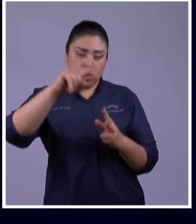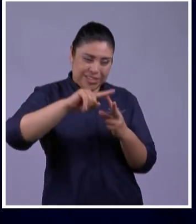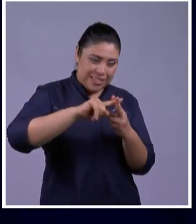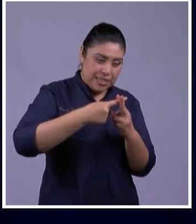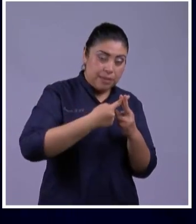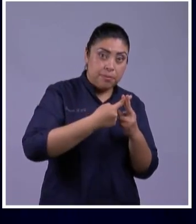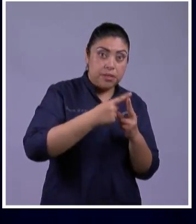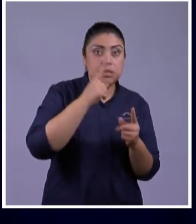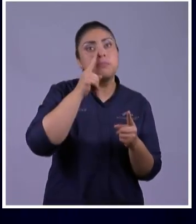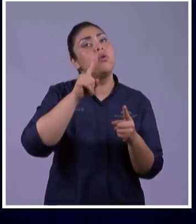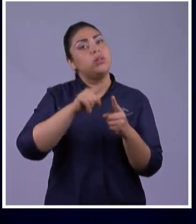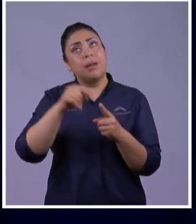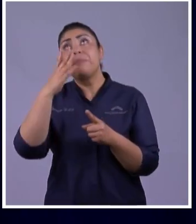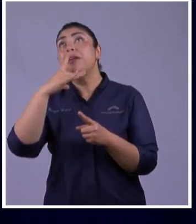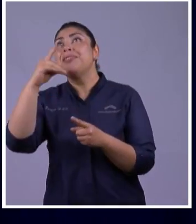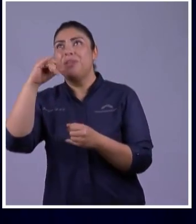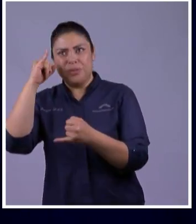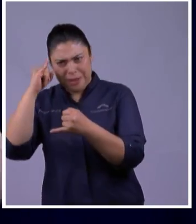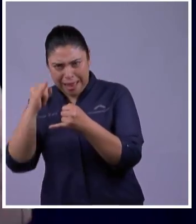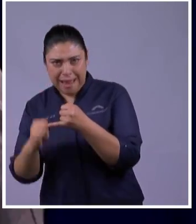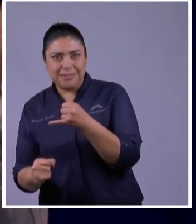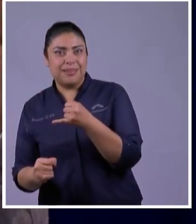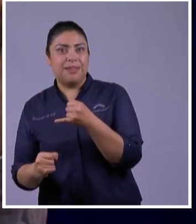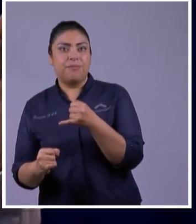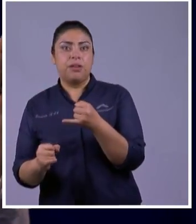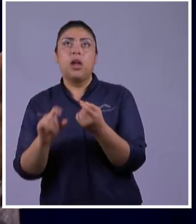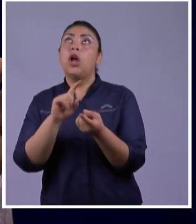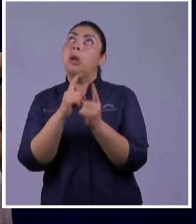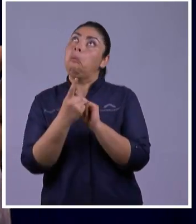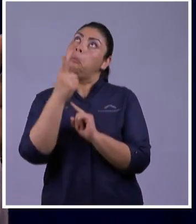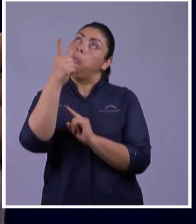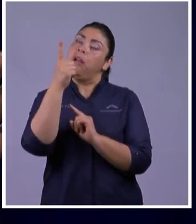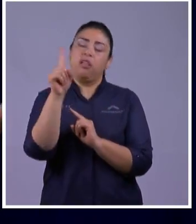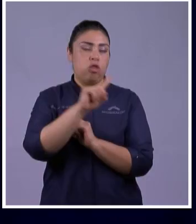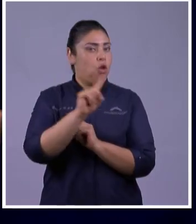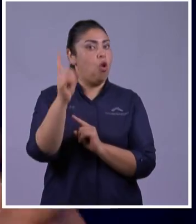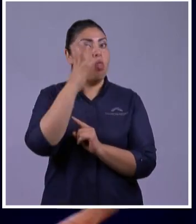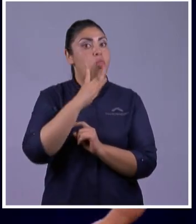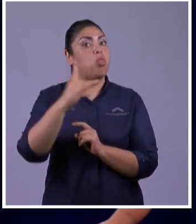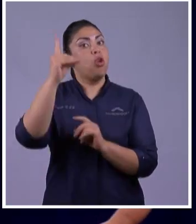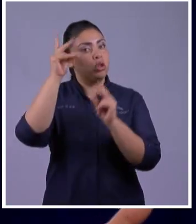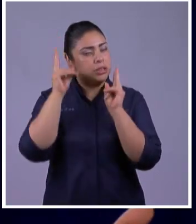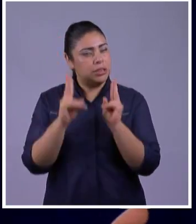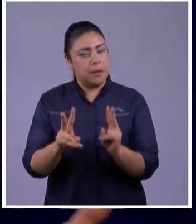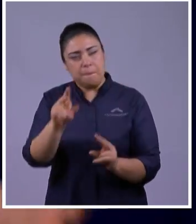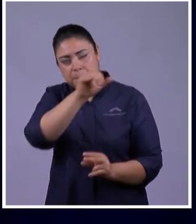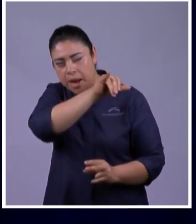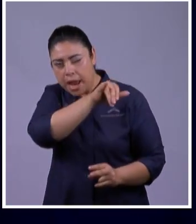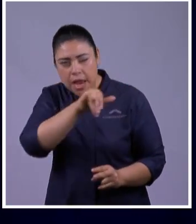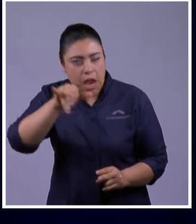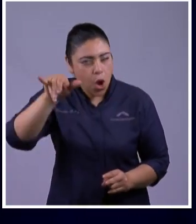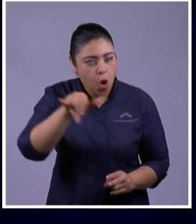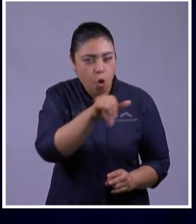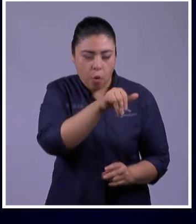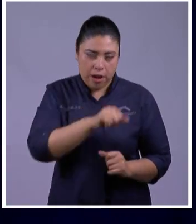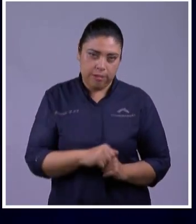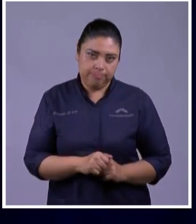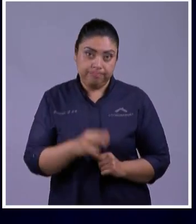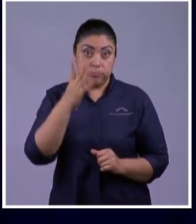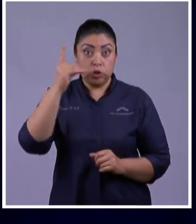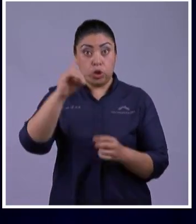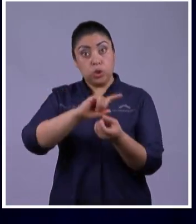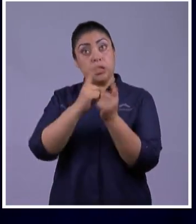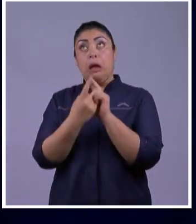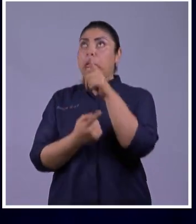Y el fin El que nunca Cambia Ah Eso es glorioso O sea El que nunca Cambia